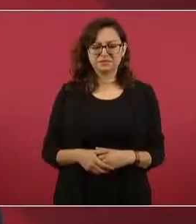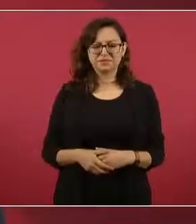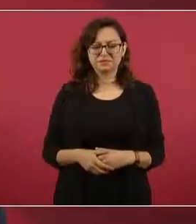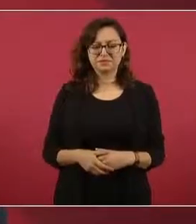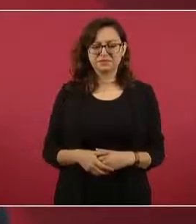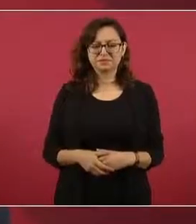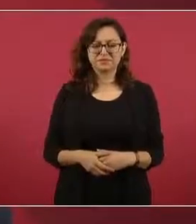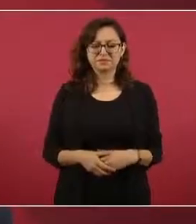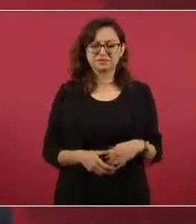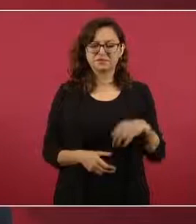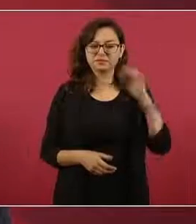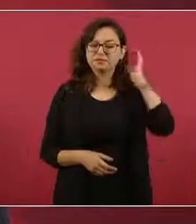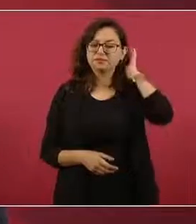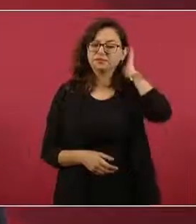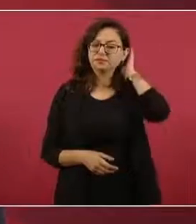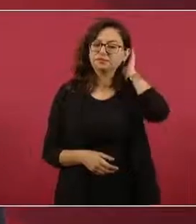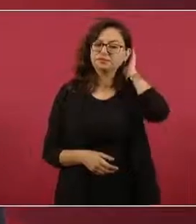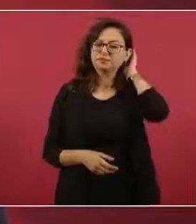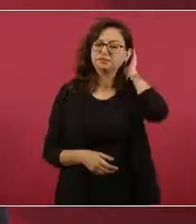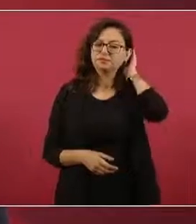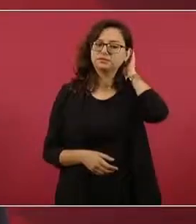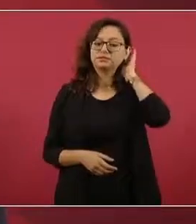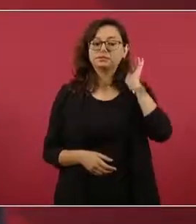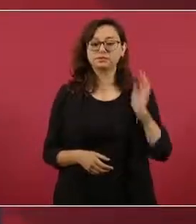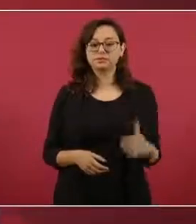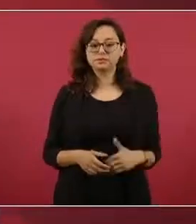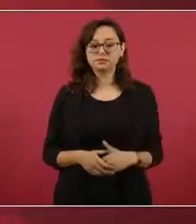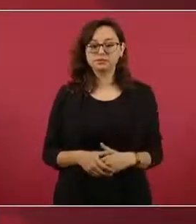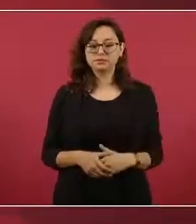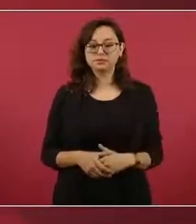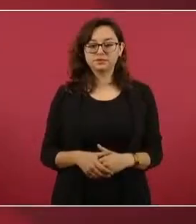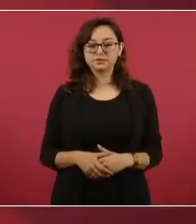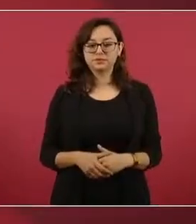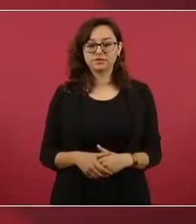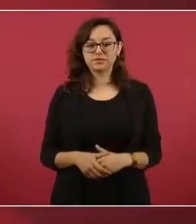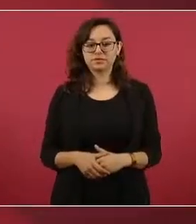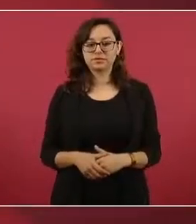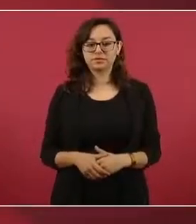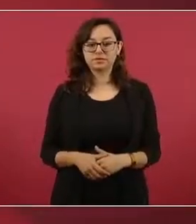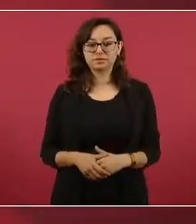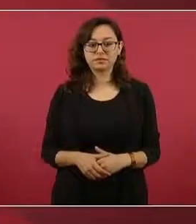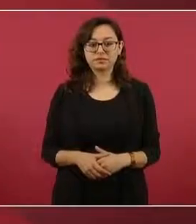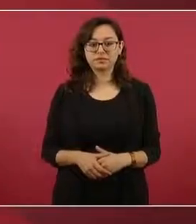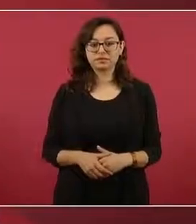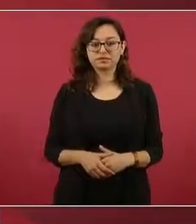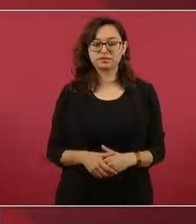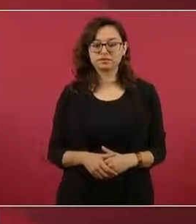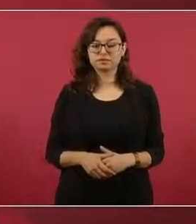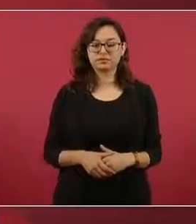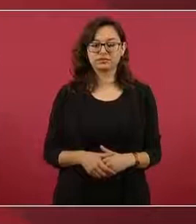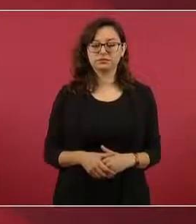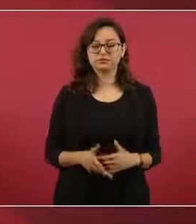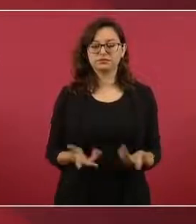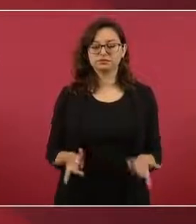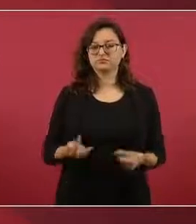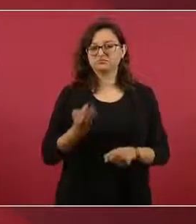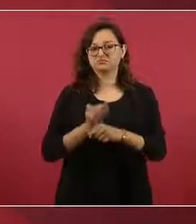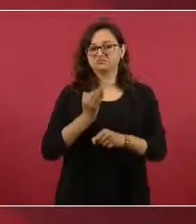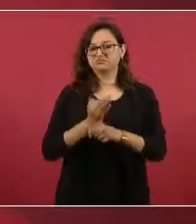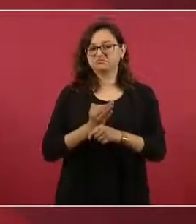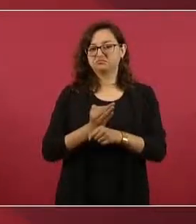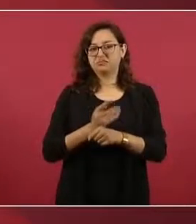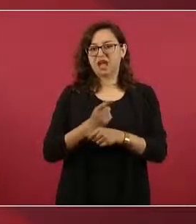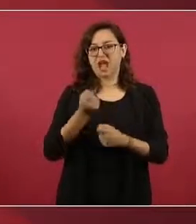Ahora no podemos estar en los estados o haciendo actos, sí